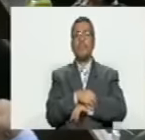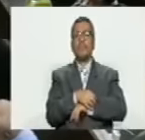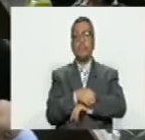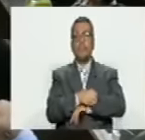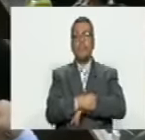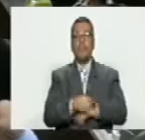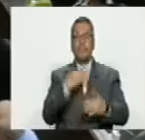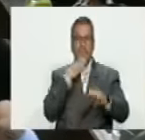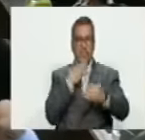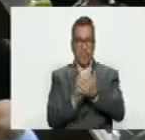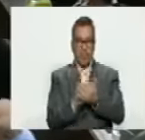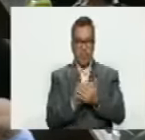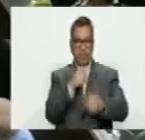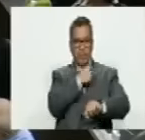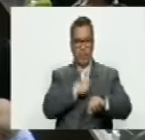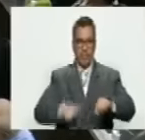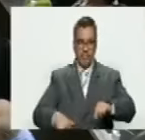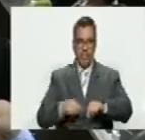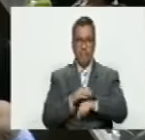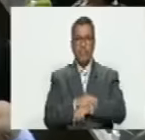Gracias, presidente,